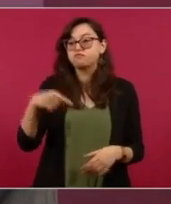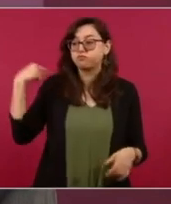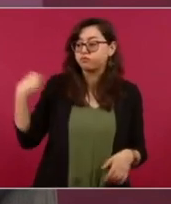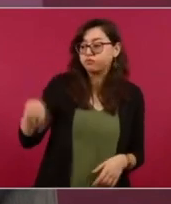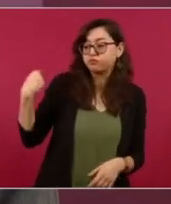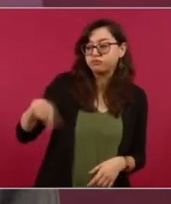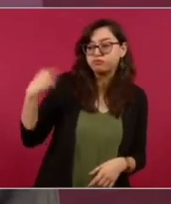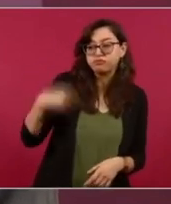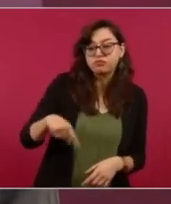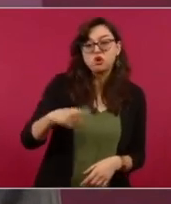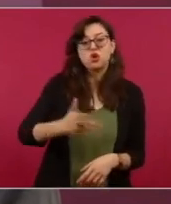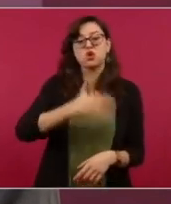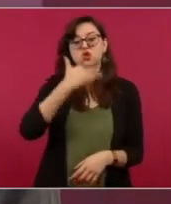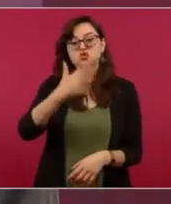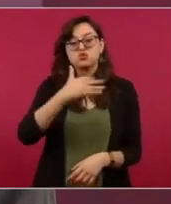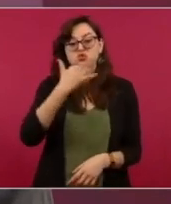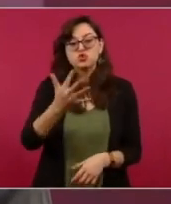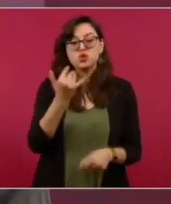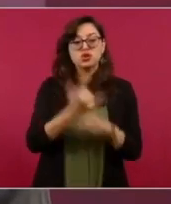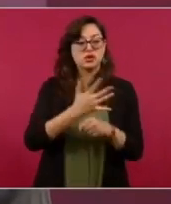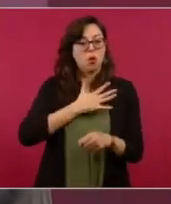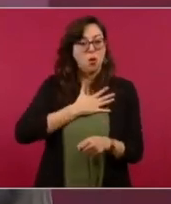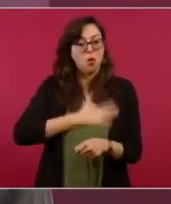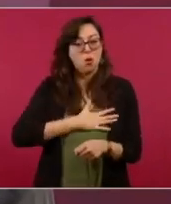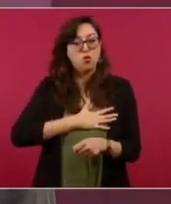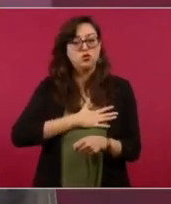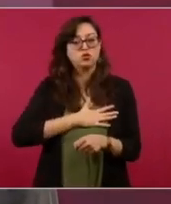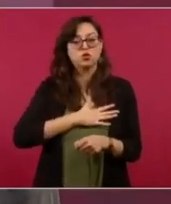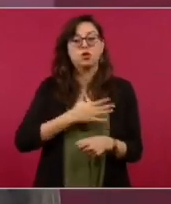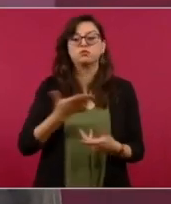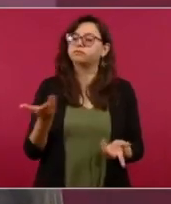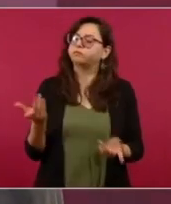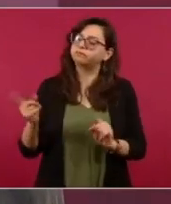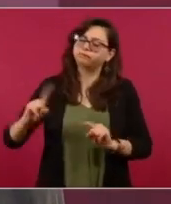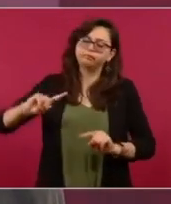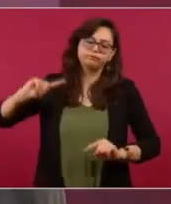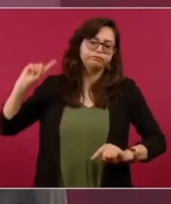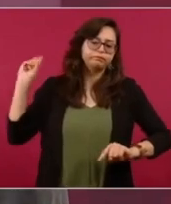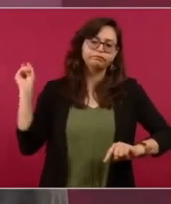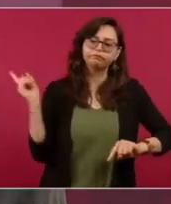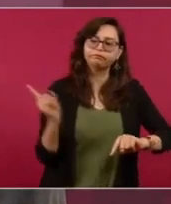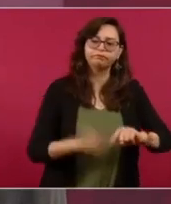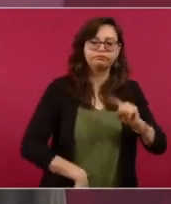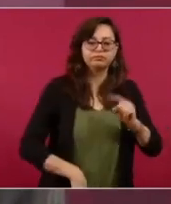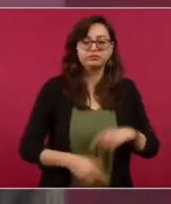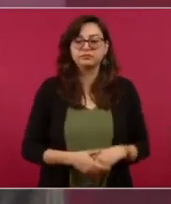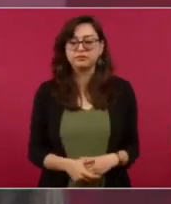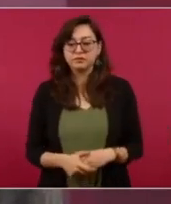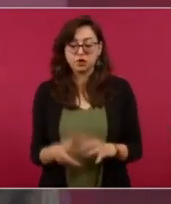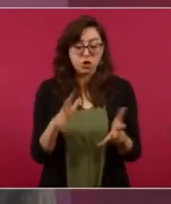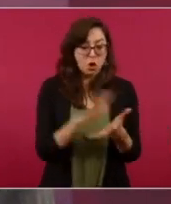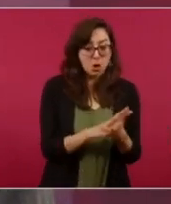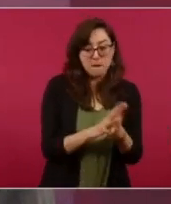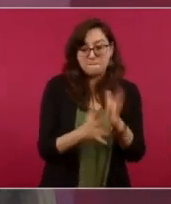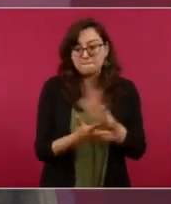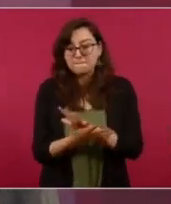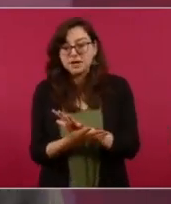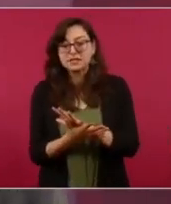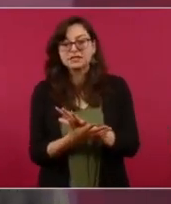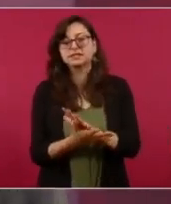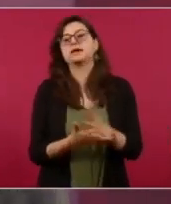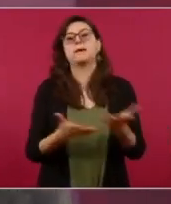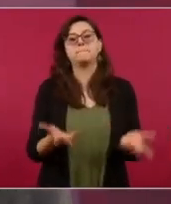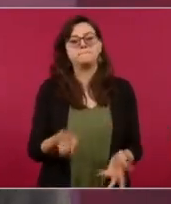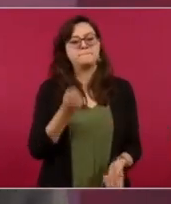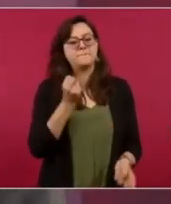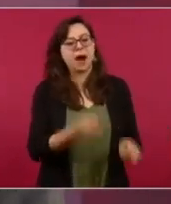de corrupción de injusticias de complicidades de